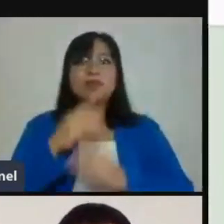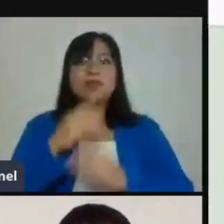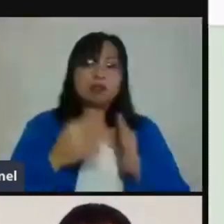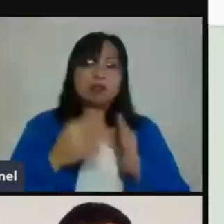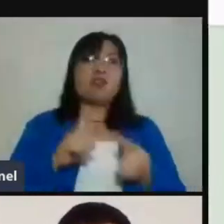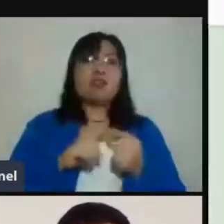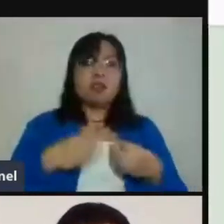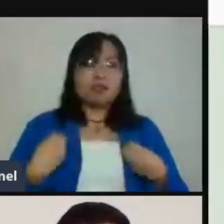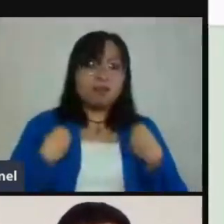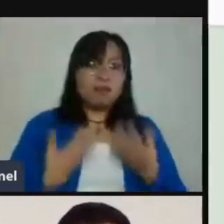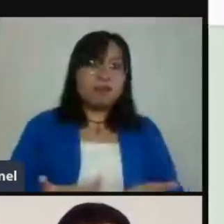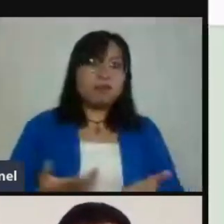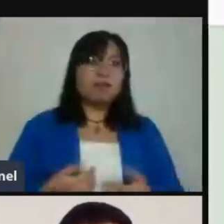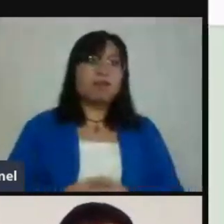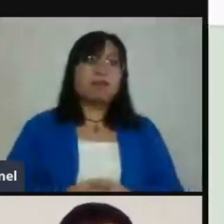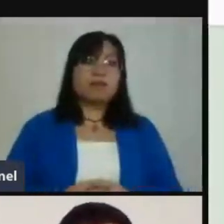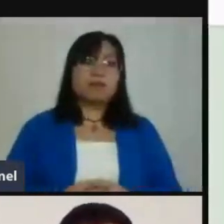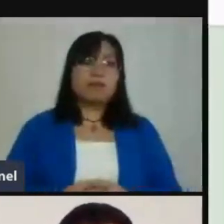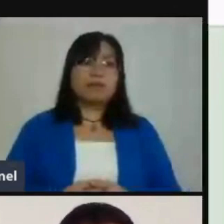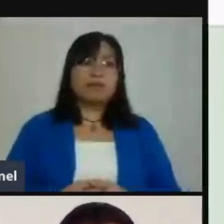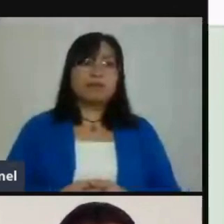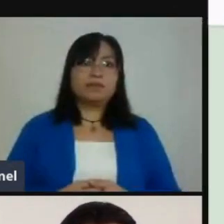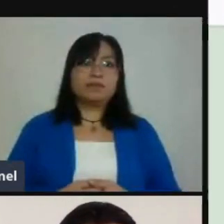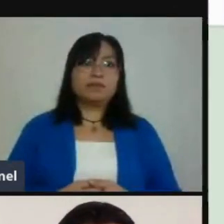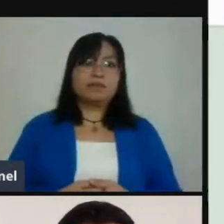y podemos poner lugar de residencia.